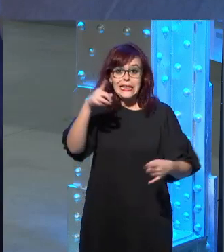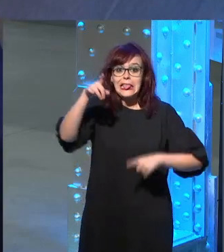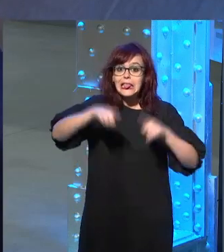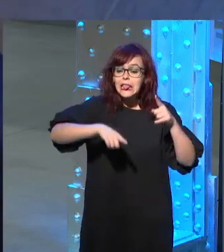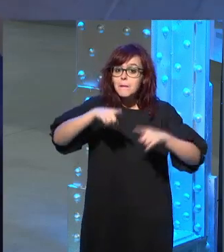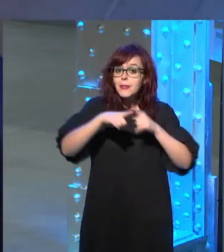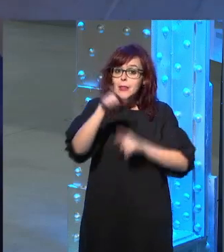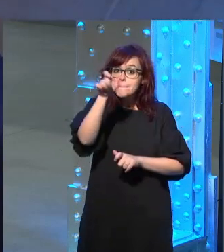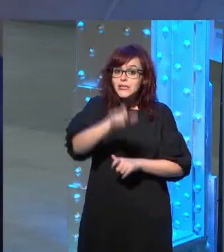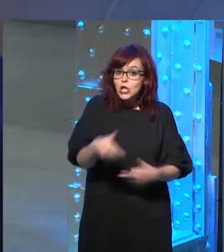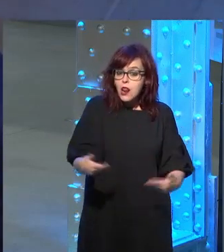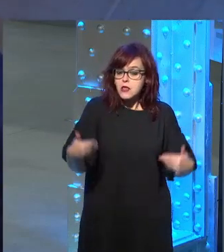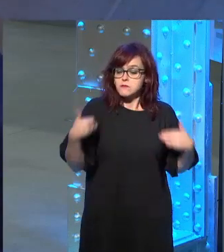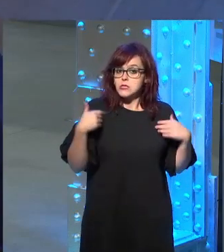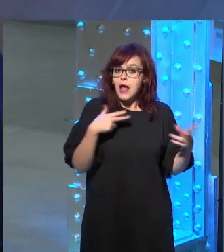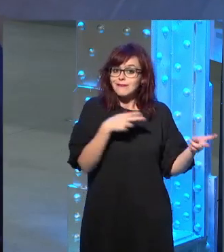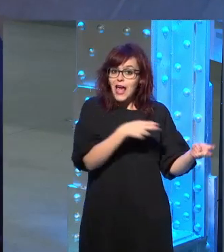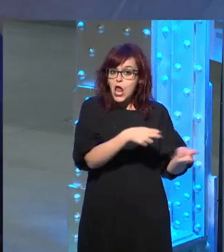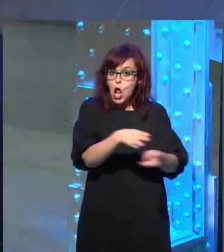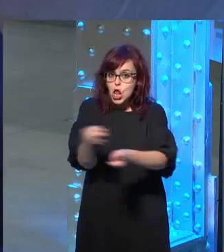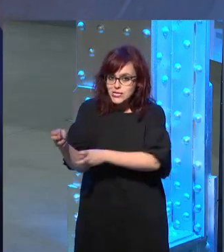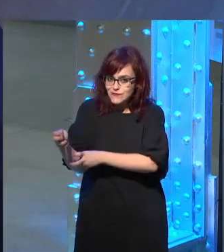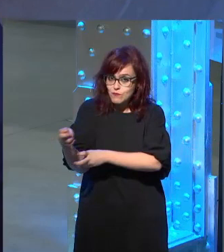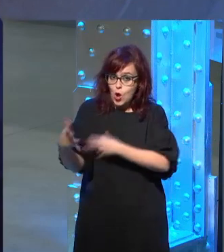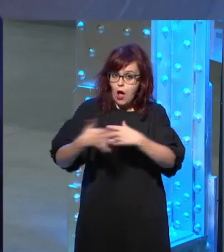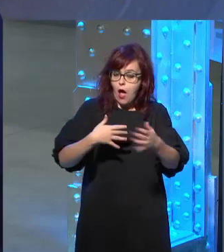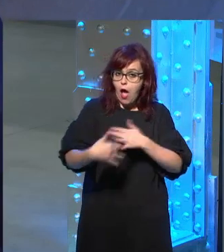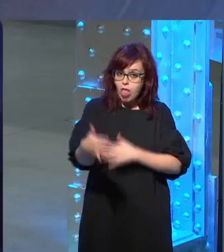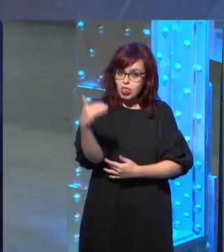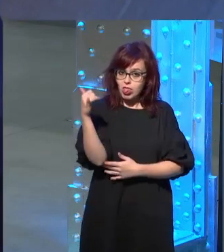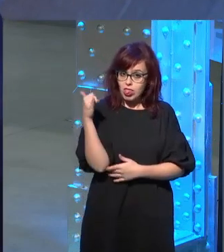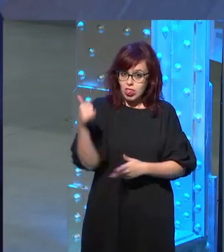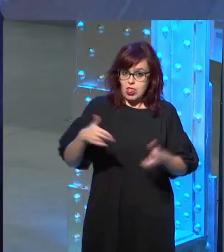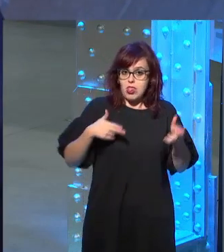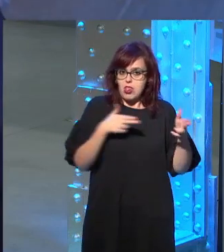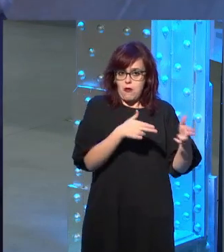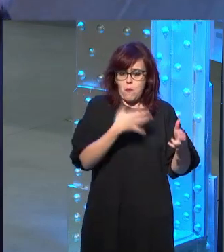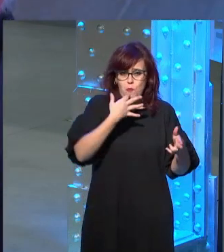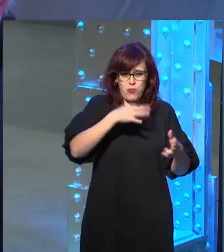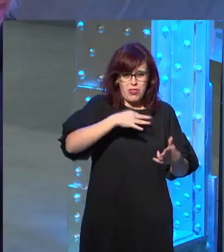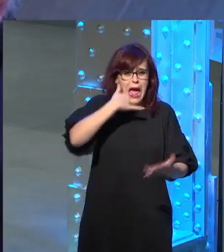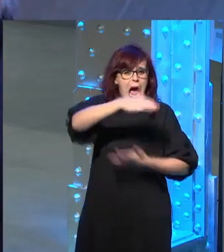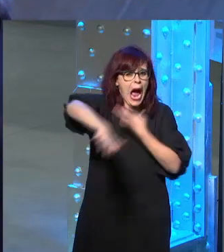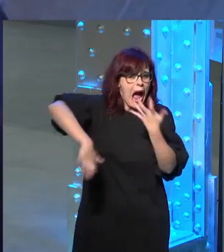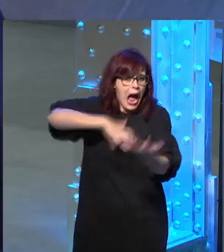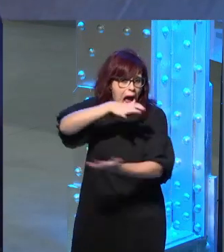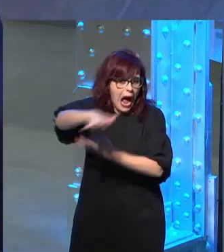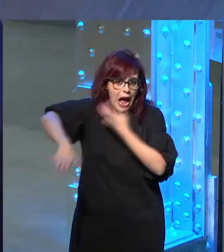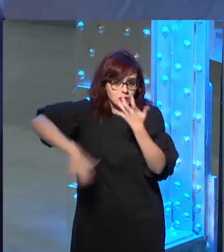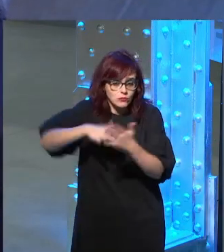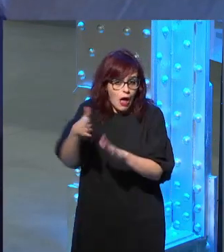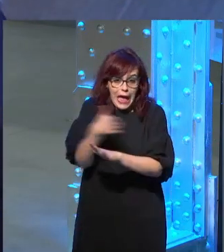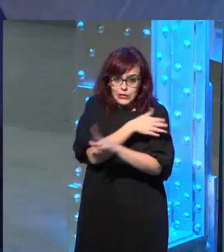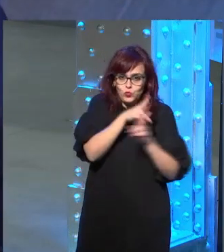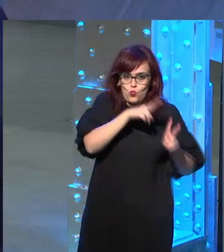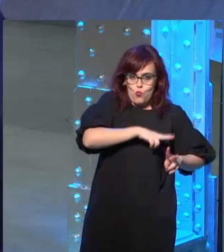terrorismo pues pueden producir una catástrofe sin precedentes ¿no? ese